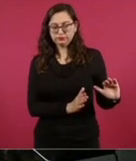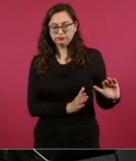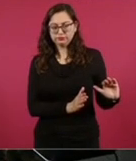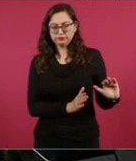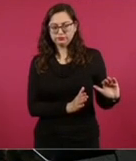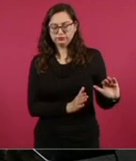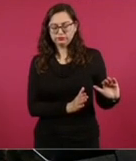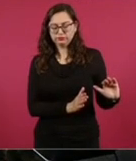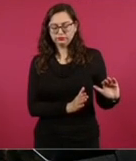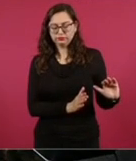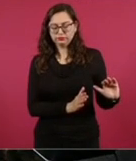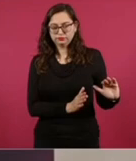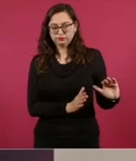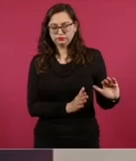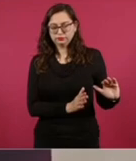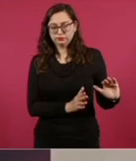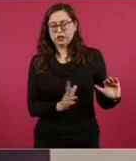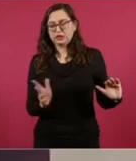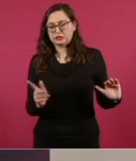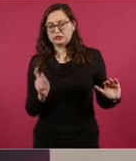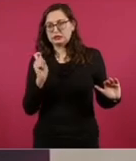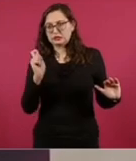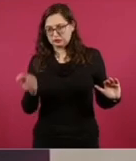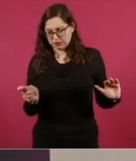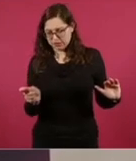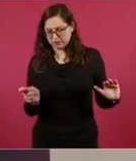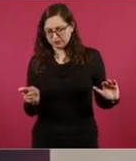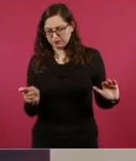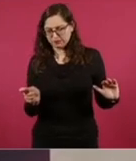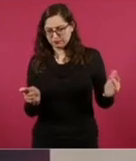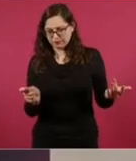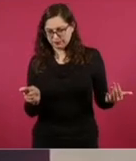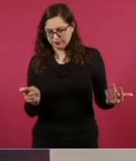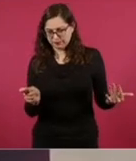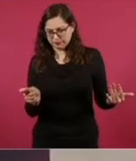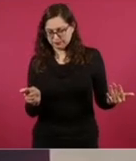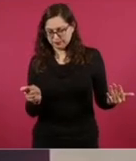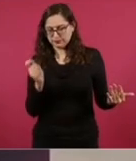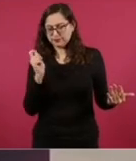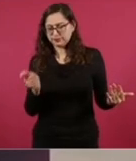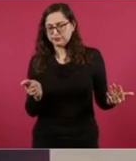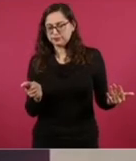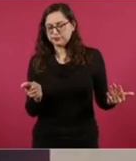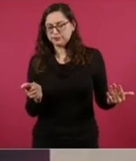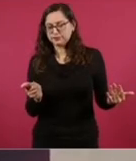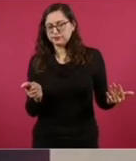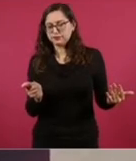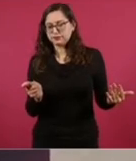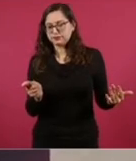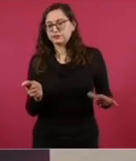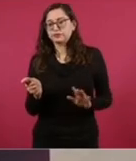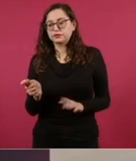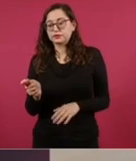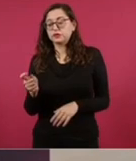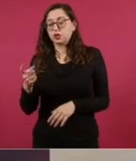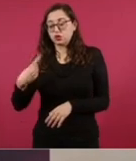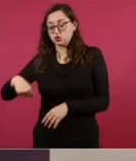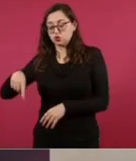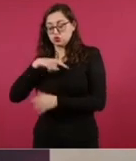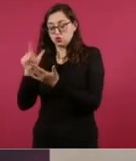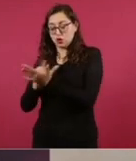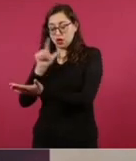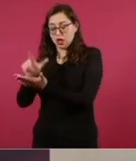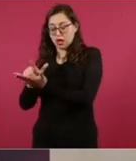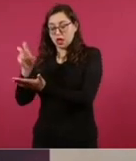acción que se da en el marco de lo que establece